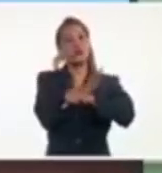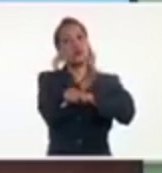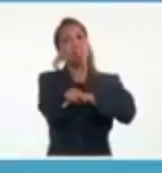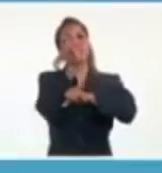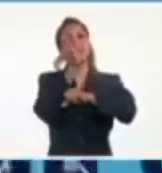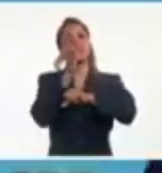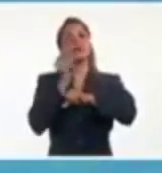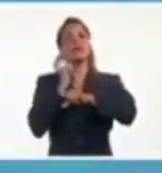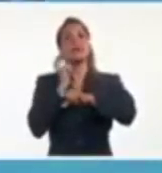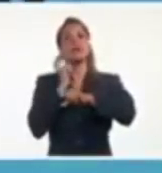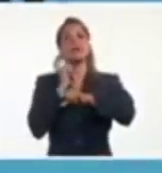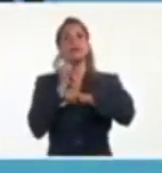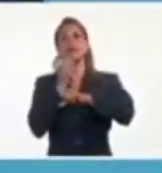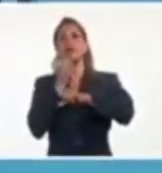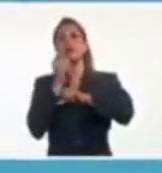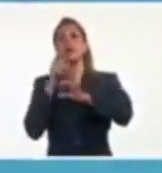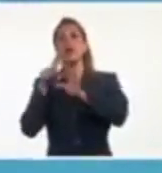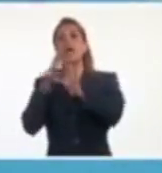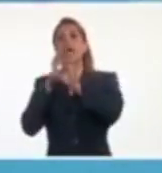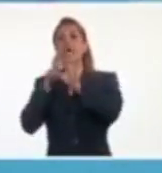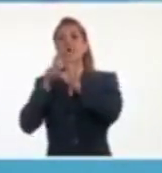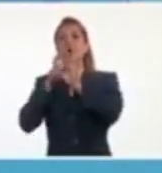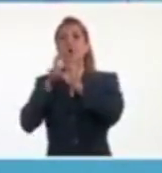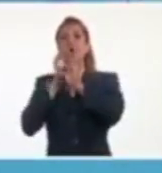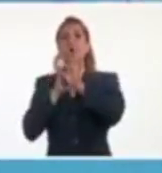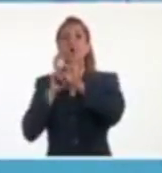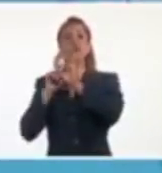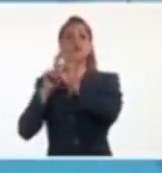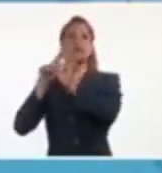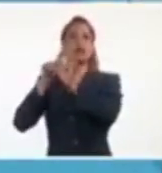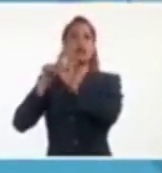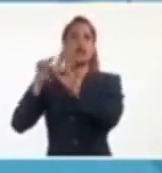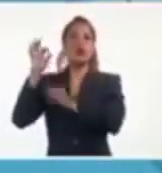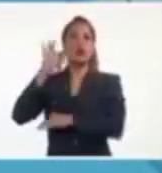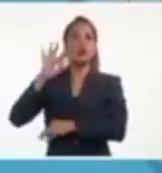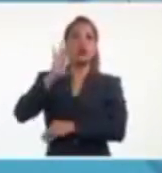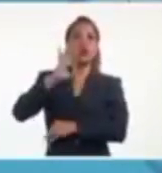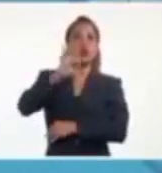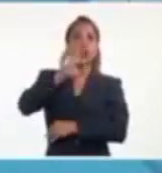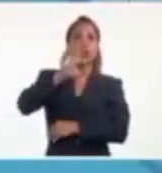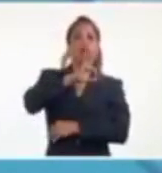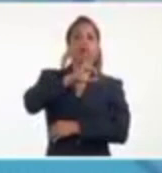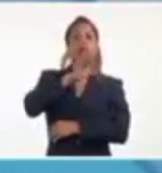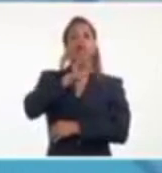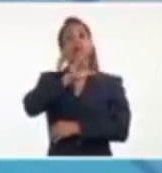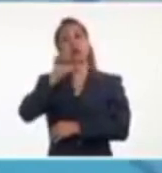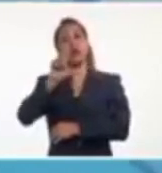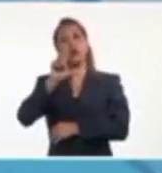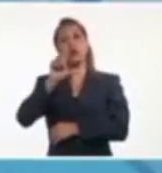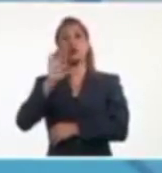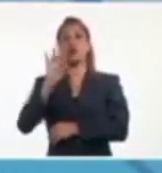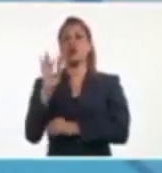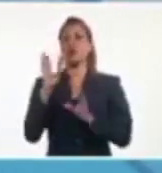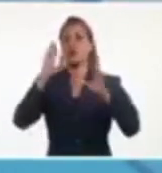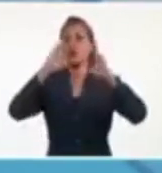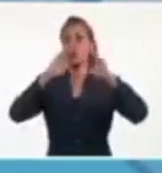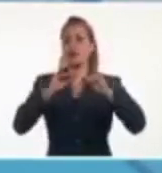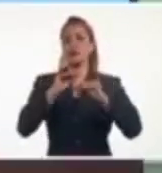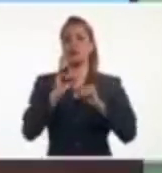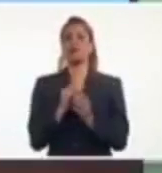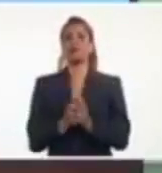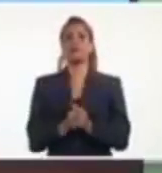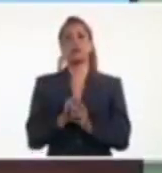Bueno, el cono también nos ve en esta posición, lunes 8 de la noche, 24